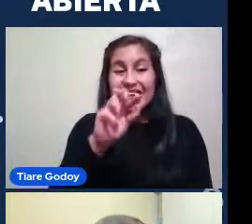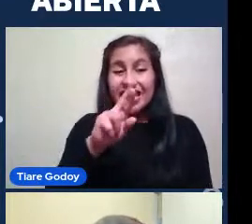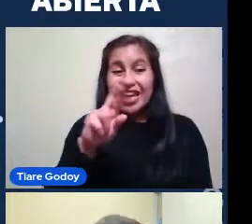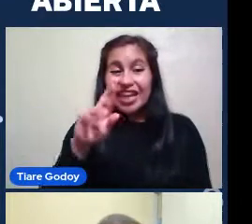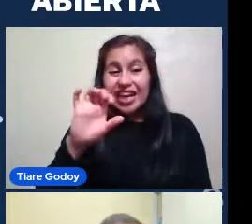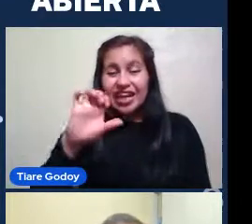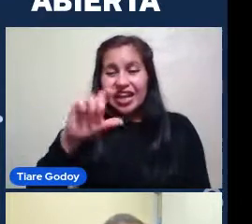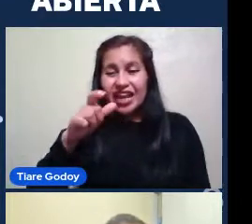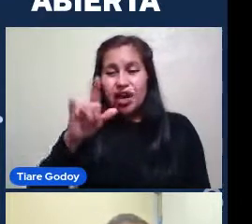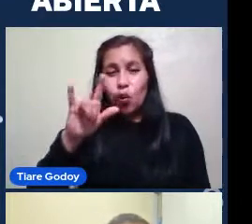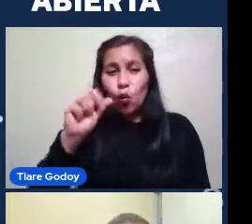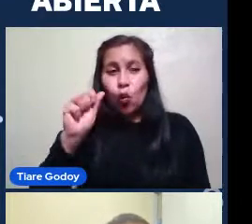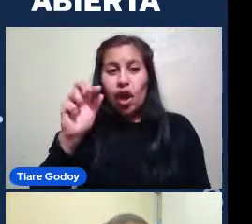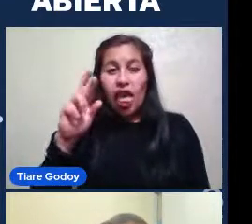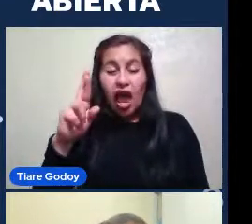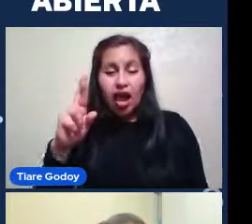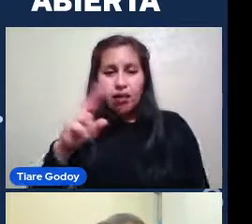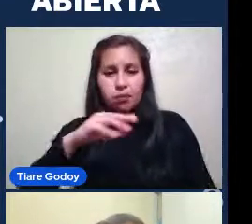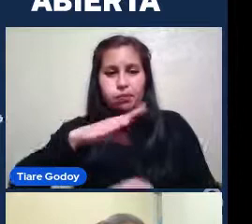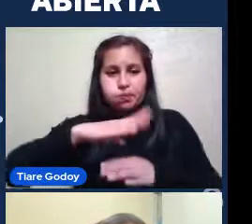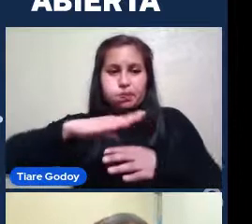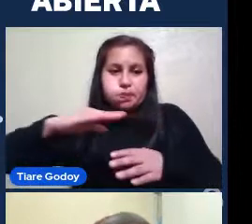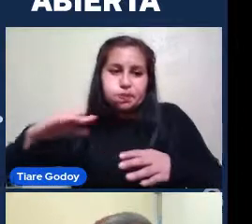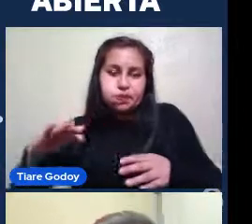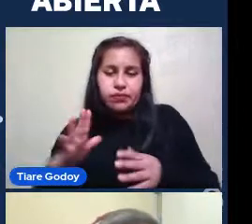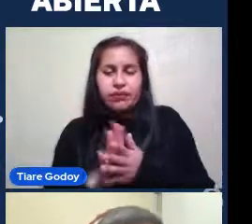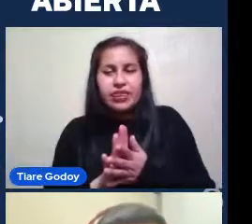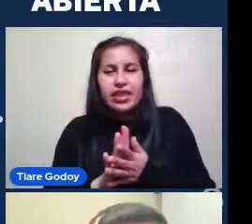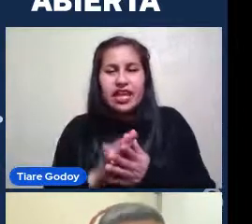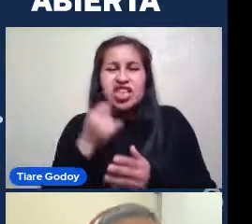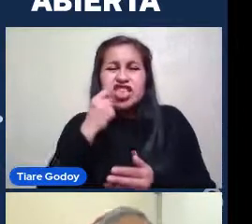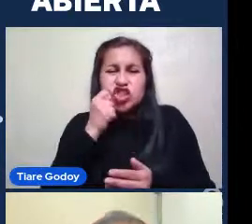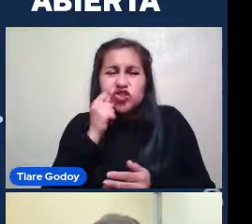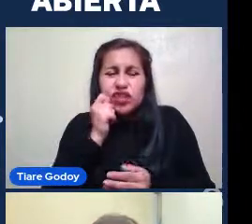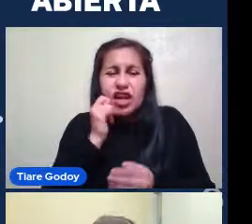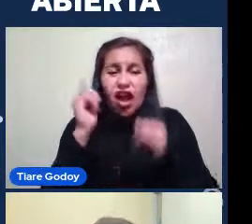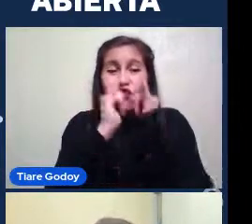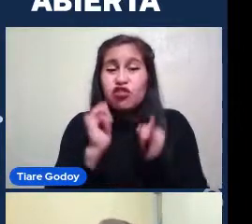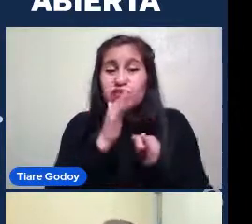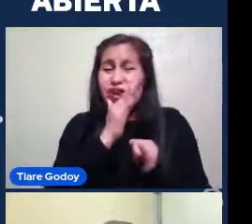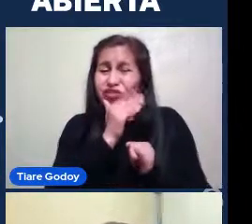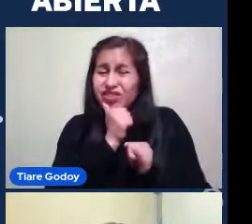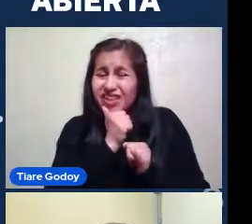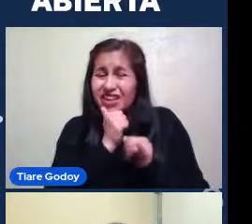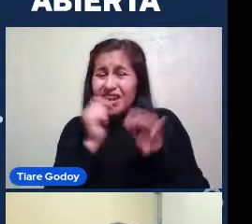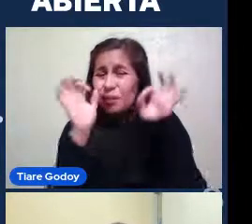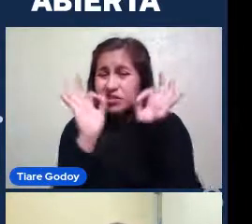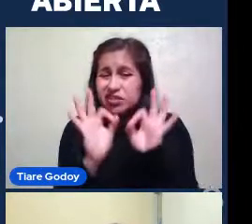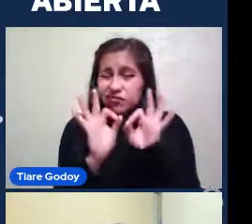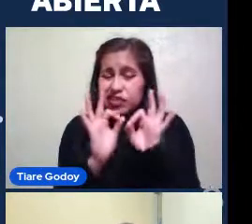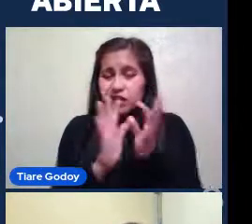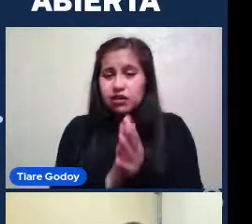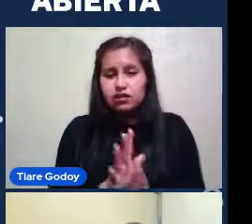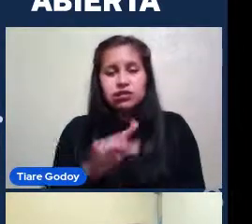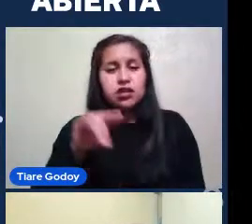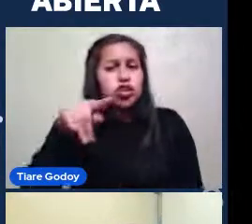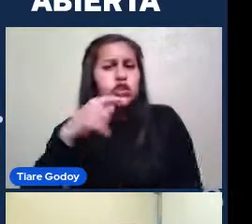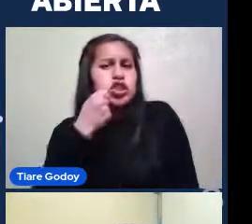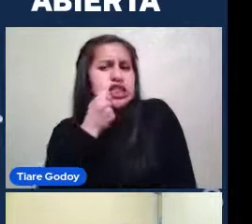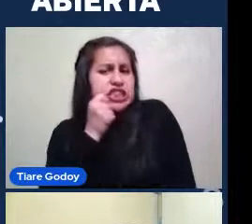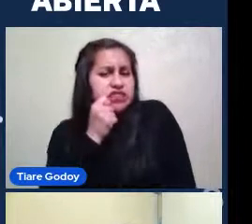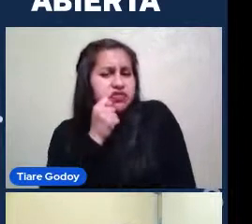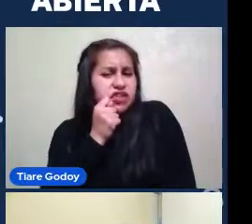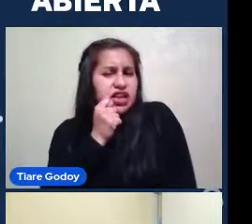dice Bien Una galaxia irregular Es una galaxia Sin forma Bien definida Y esto puede Implicar varias cosas Que es una galaxia En